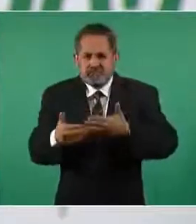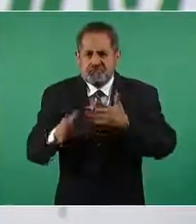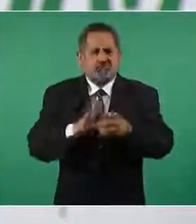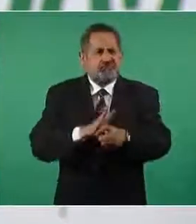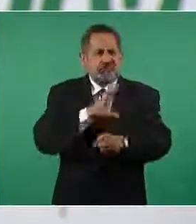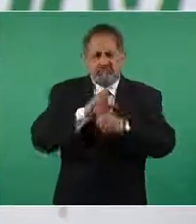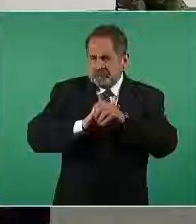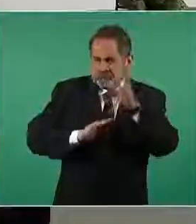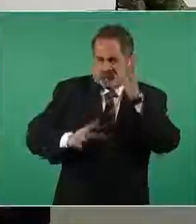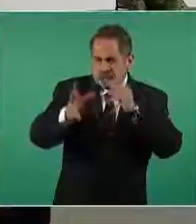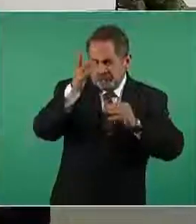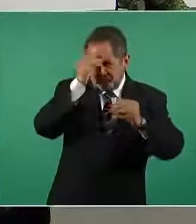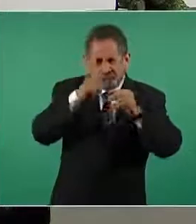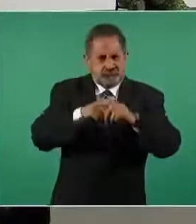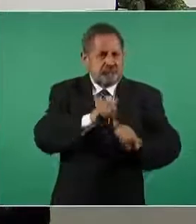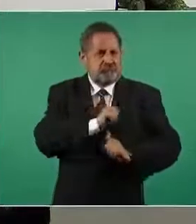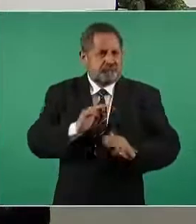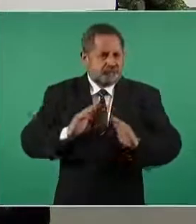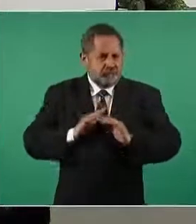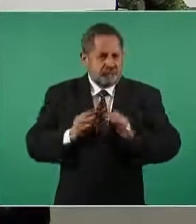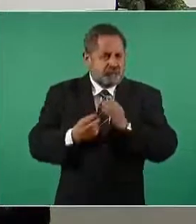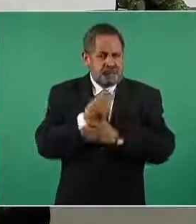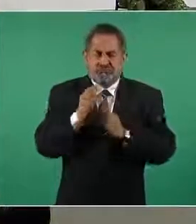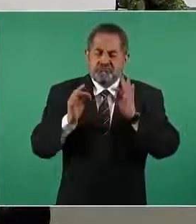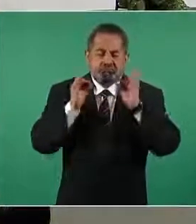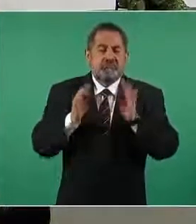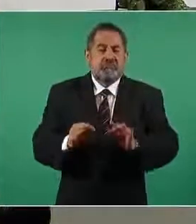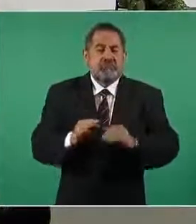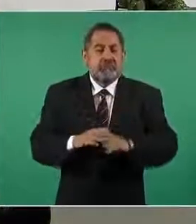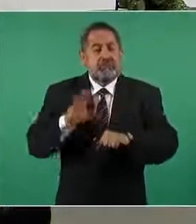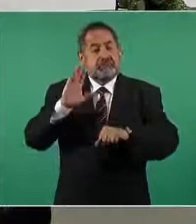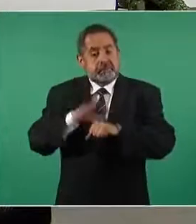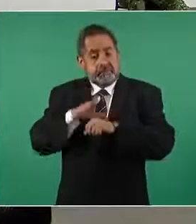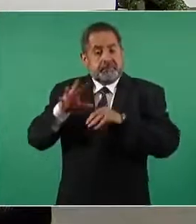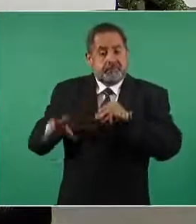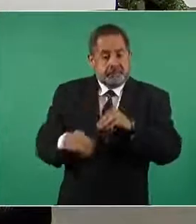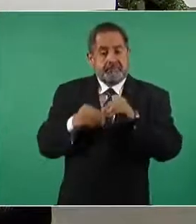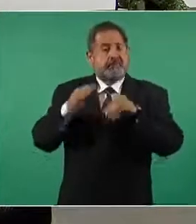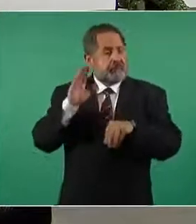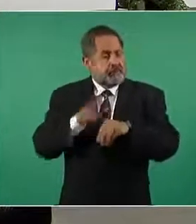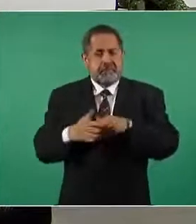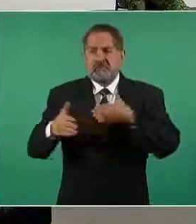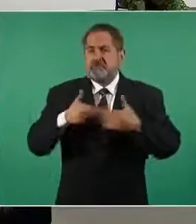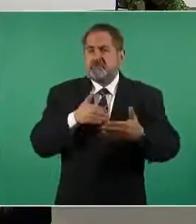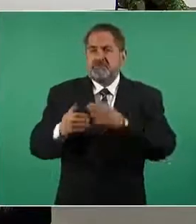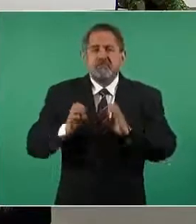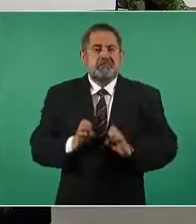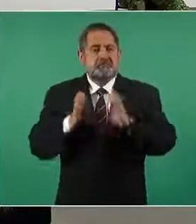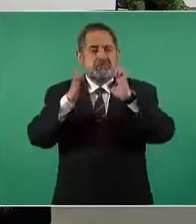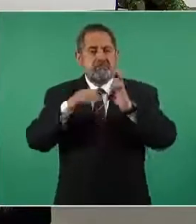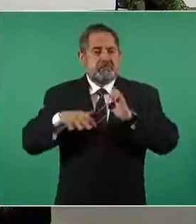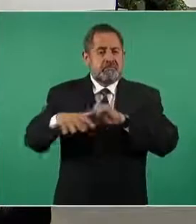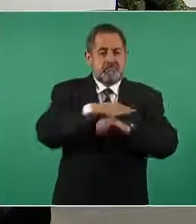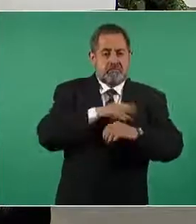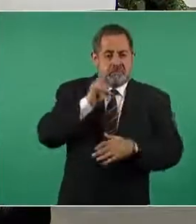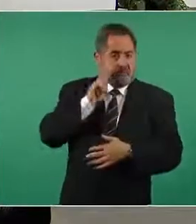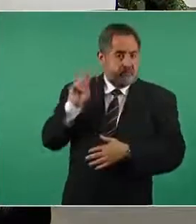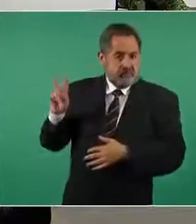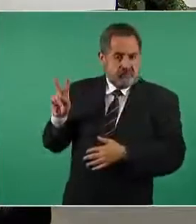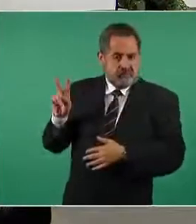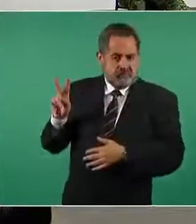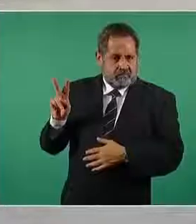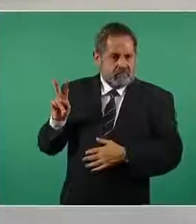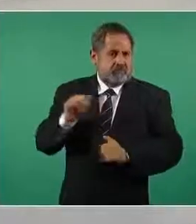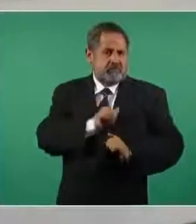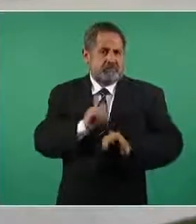de vuelo militar de la fuerza aérea mexicana ahora con una infraestructura moderna que nos permite observar a esto una base aérea